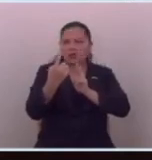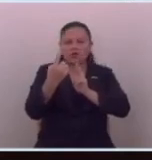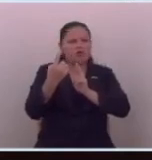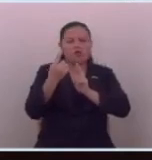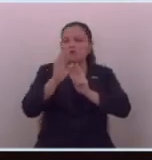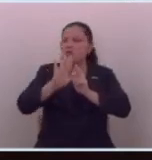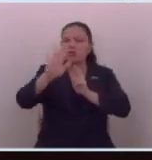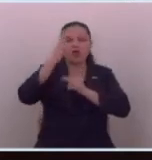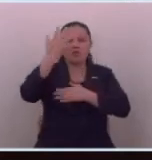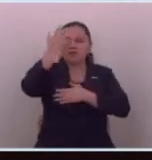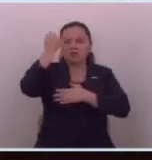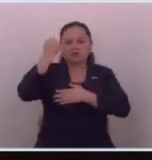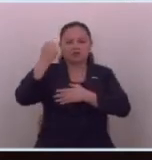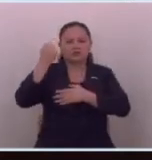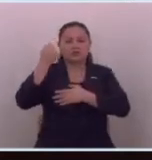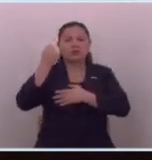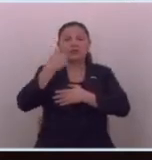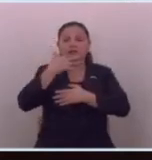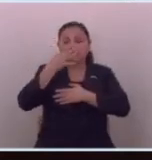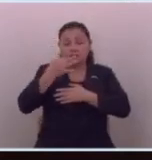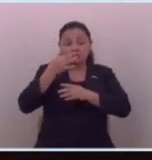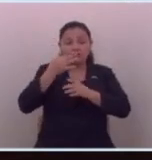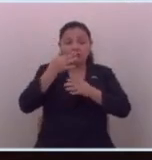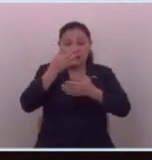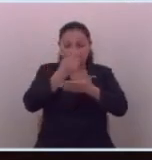valer para desvirtuar lo que ellos escriban